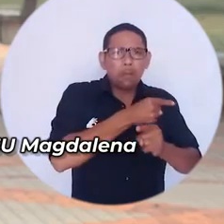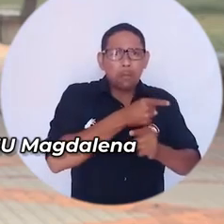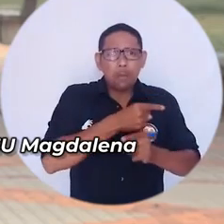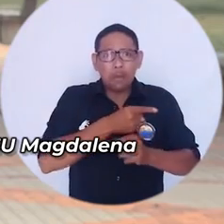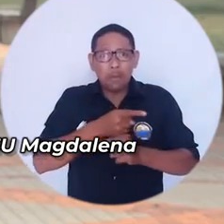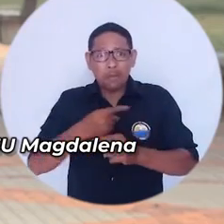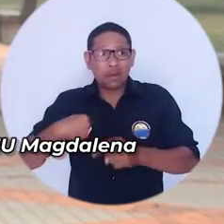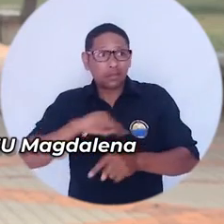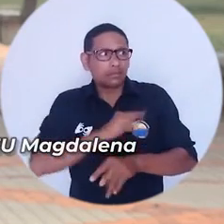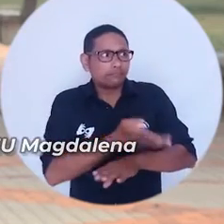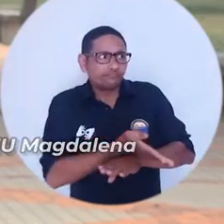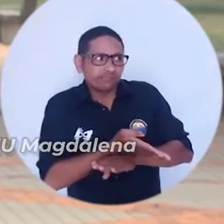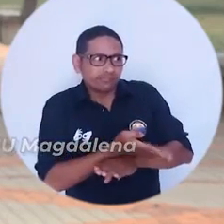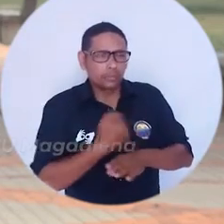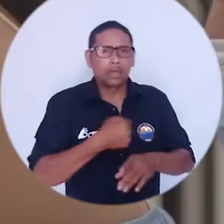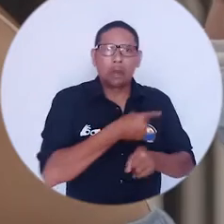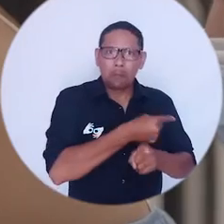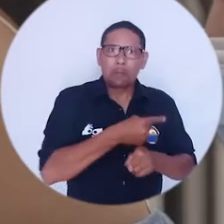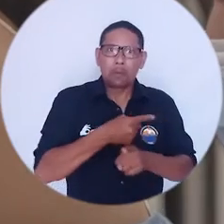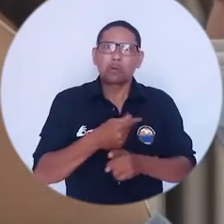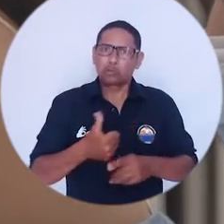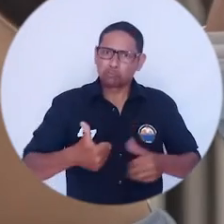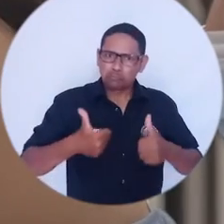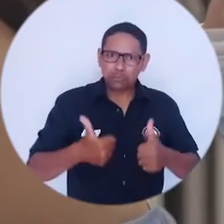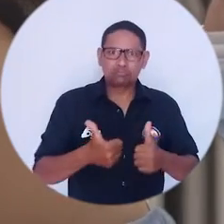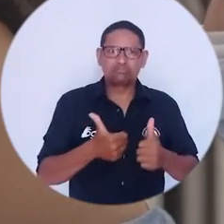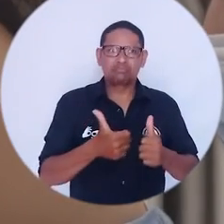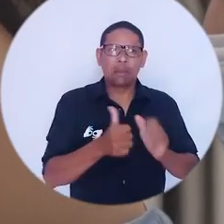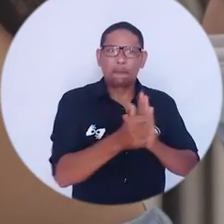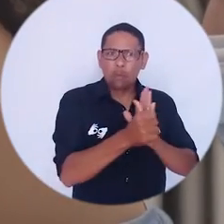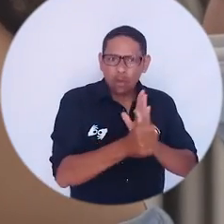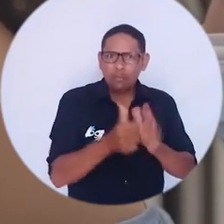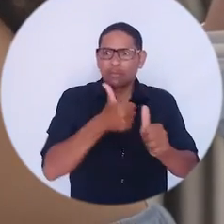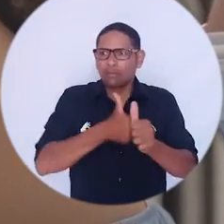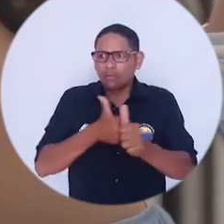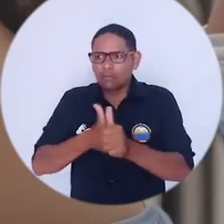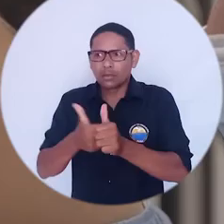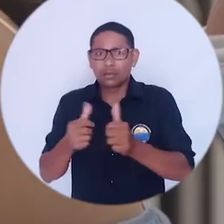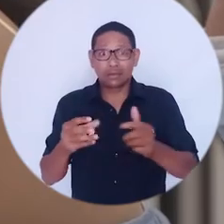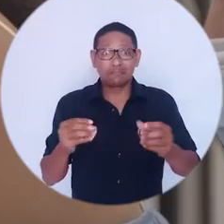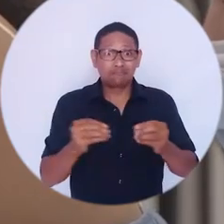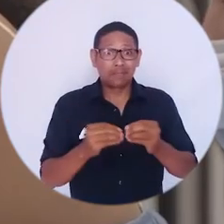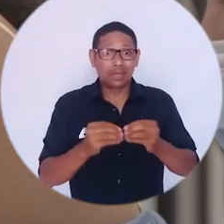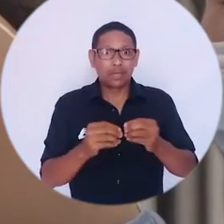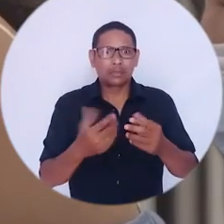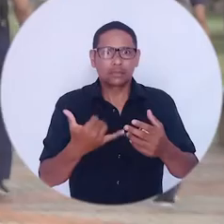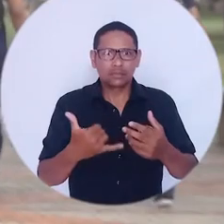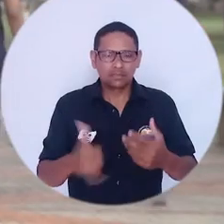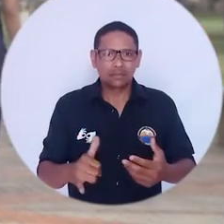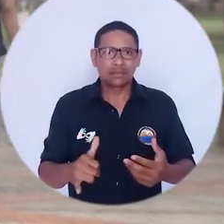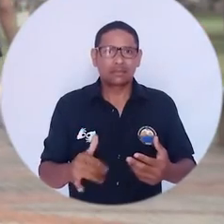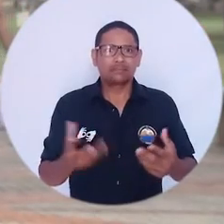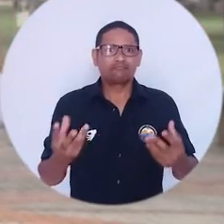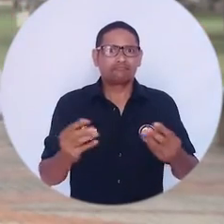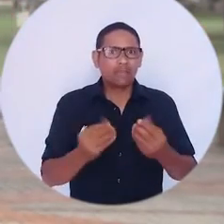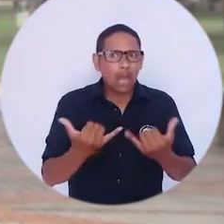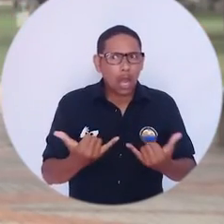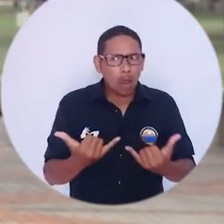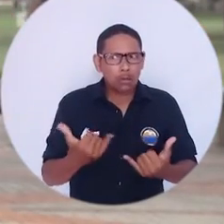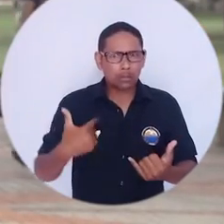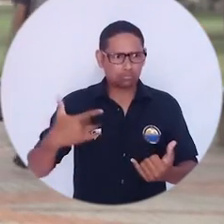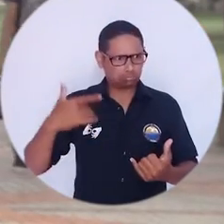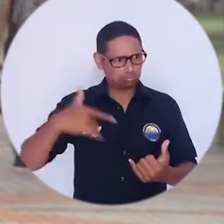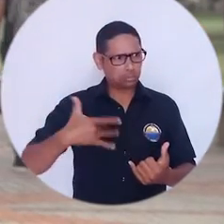nuestras exigencias que se habían hecho por parte de cada programa y que se recogieron bajo la voz del Comité del Paro. Hubo la